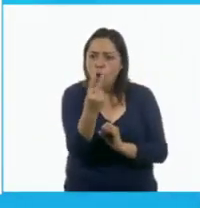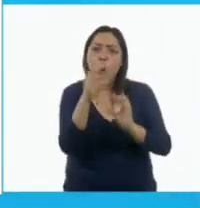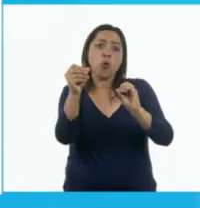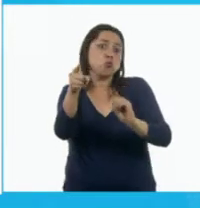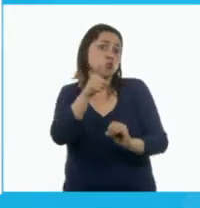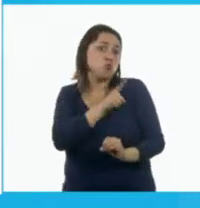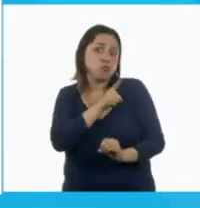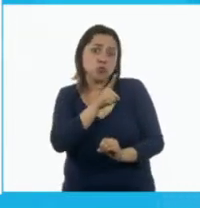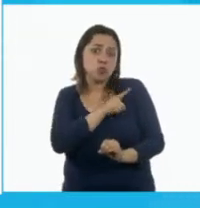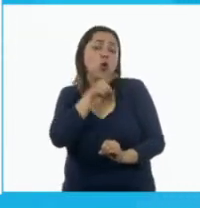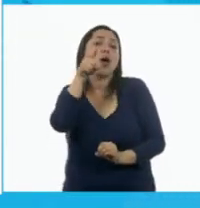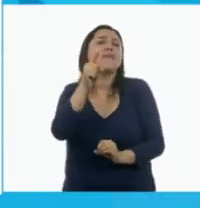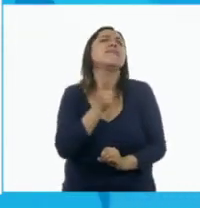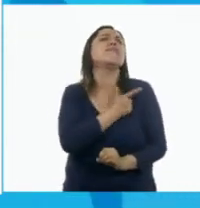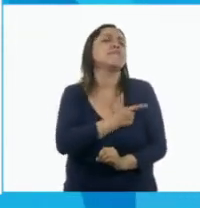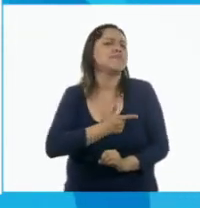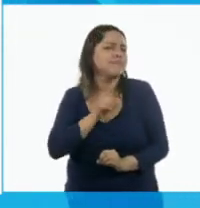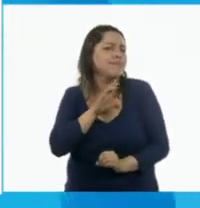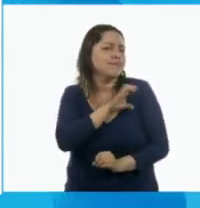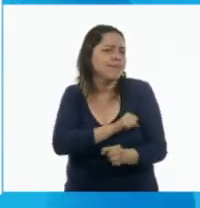tus juegos favoritos.